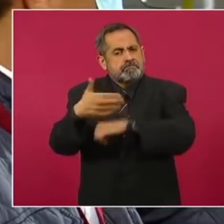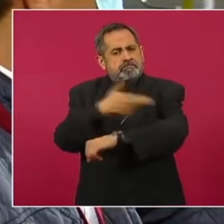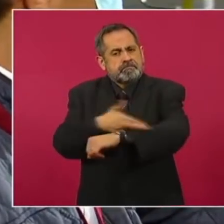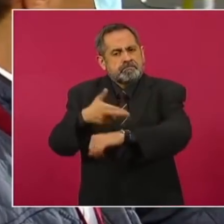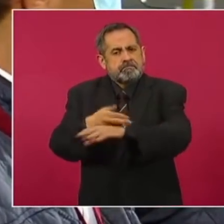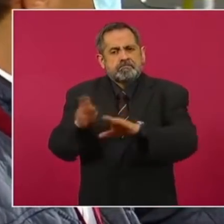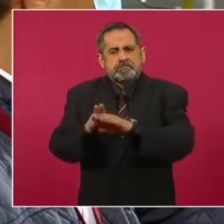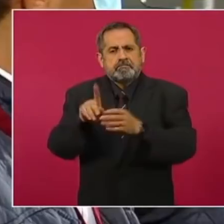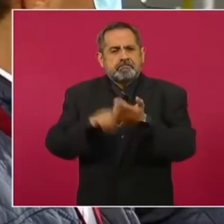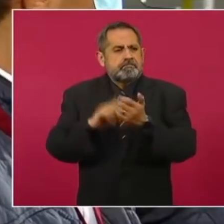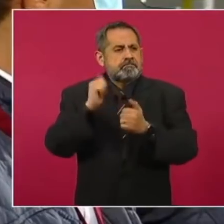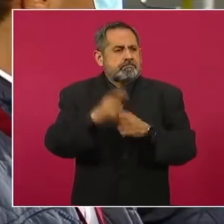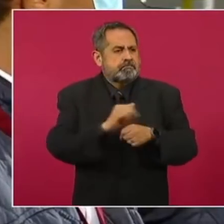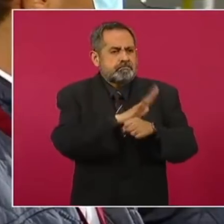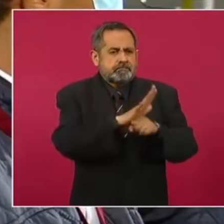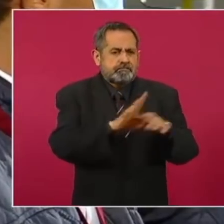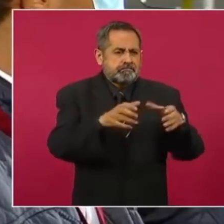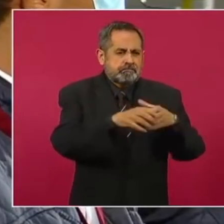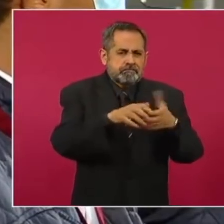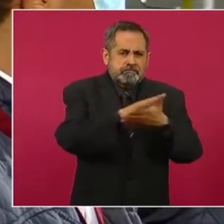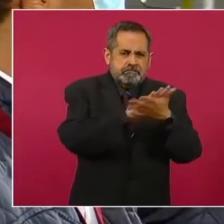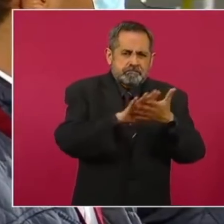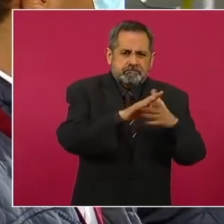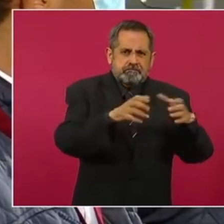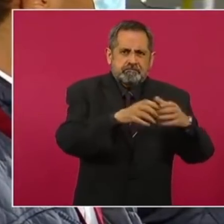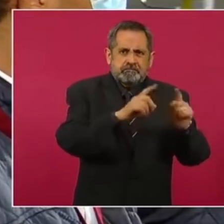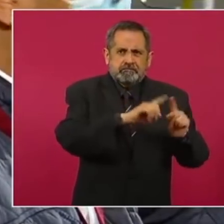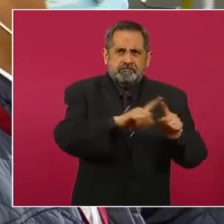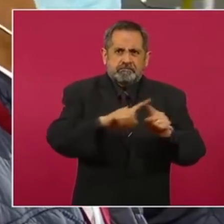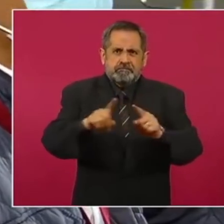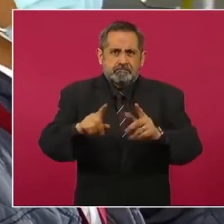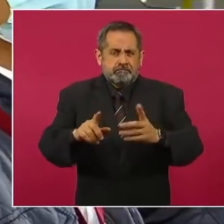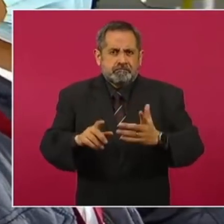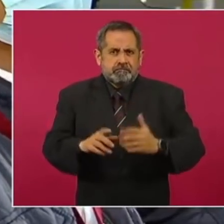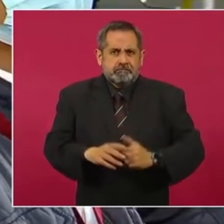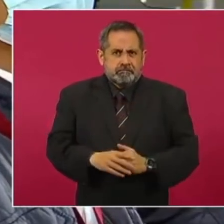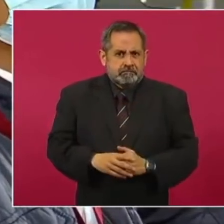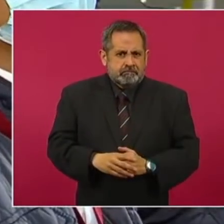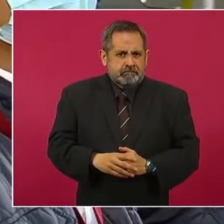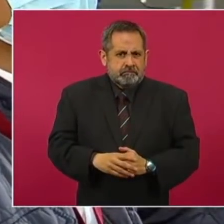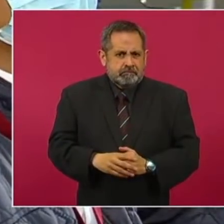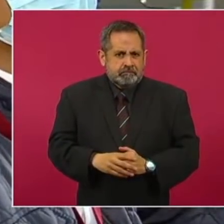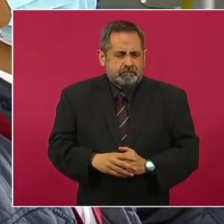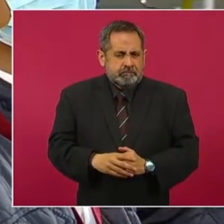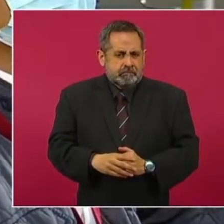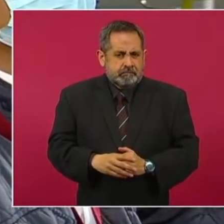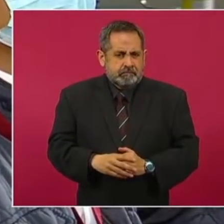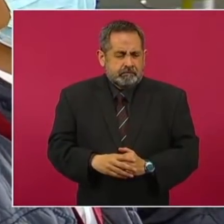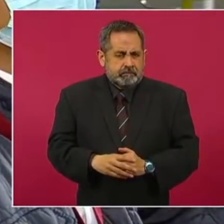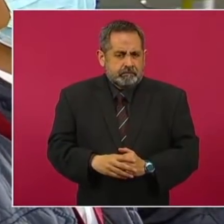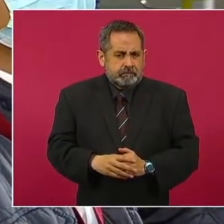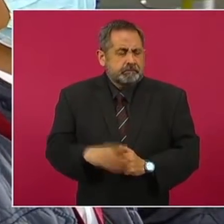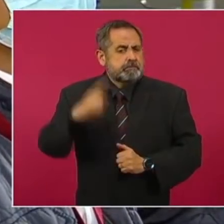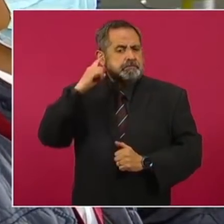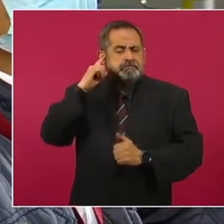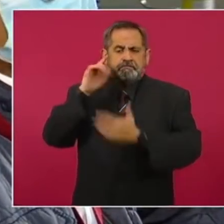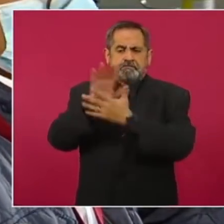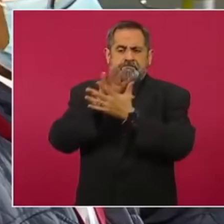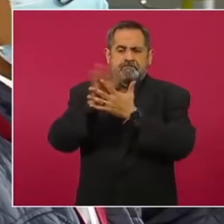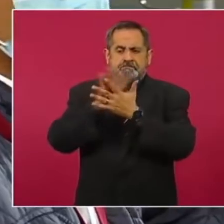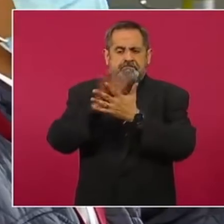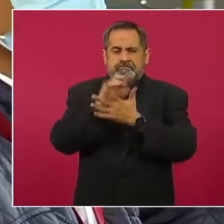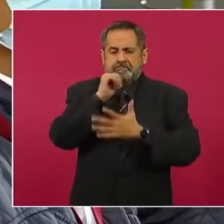o más bien si habrá sanciones para los empleadores que no acaten estas previsiones, más allá